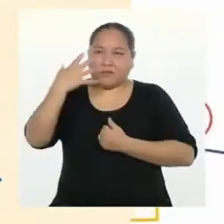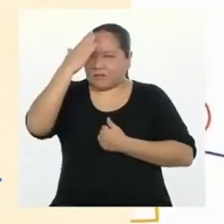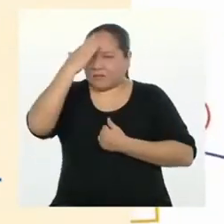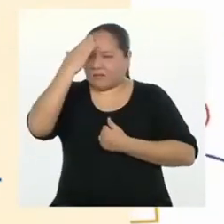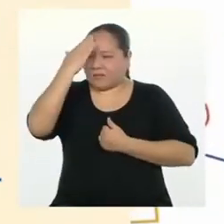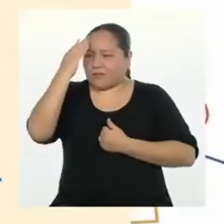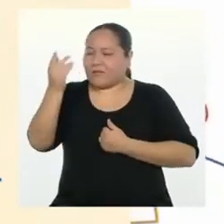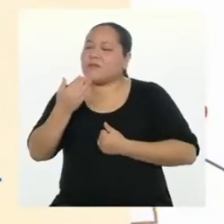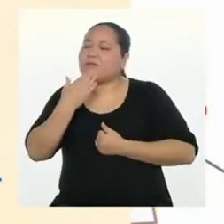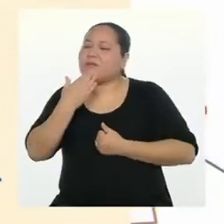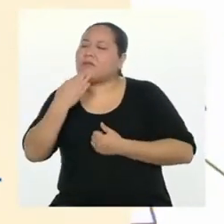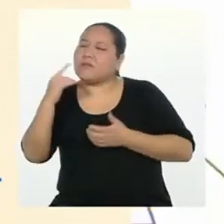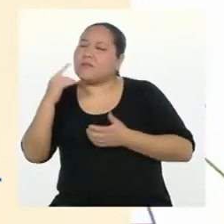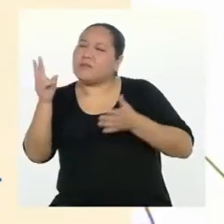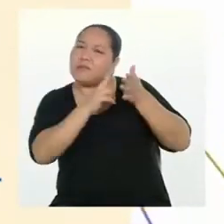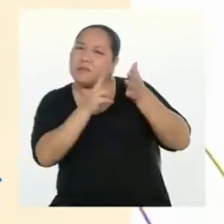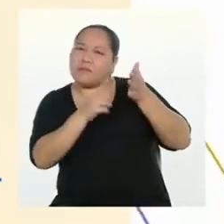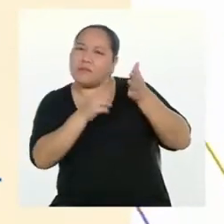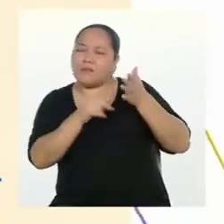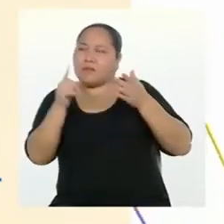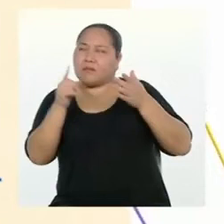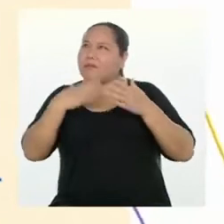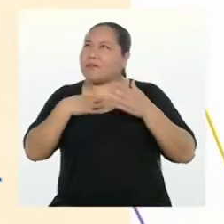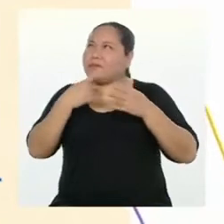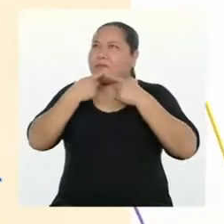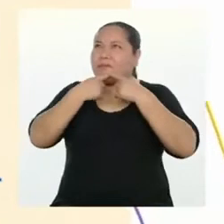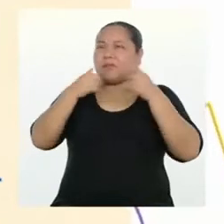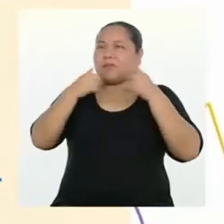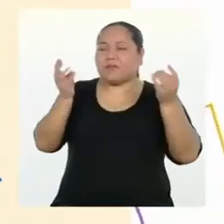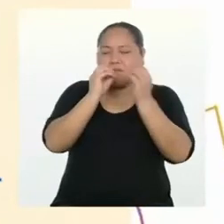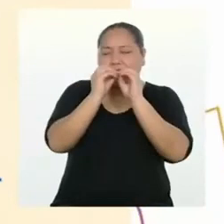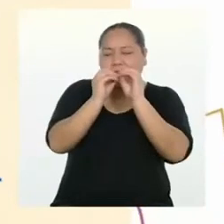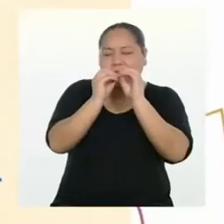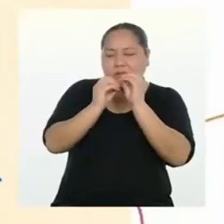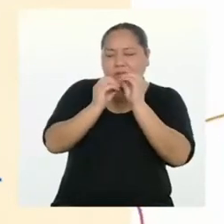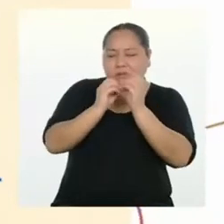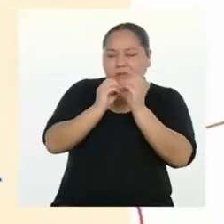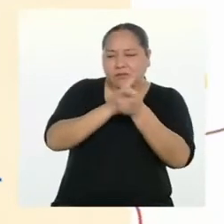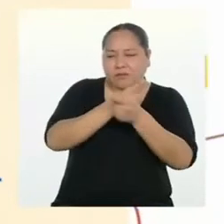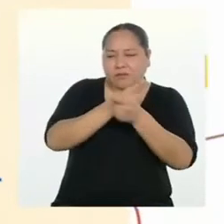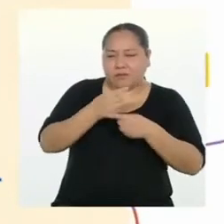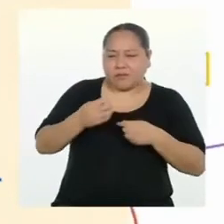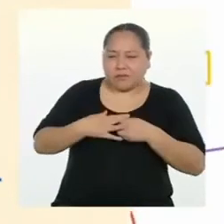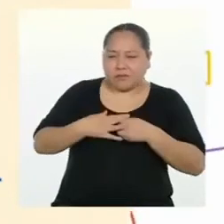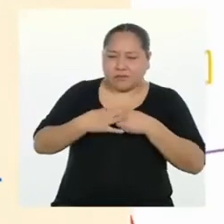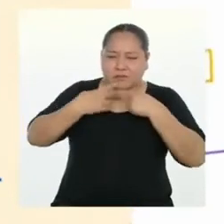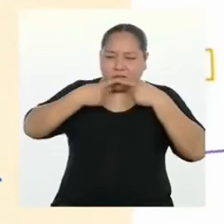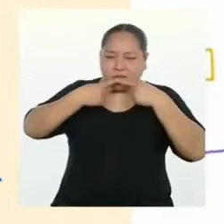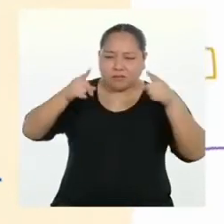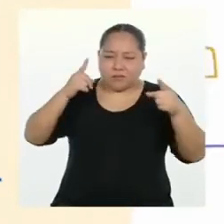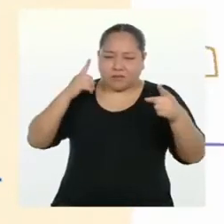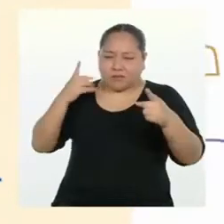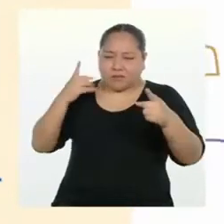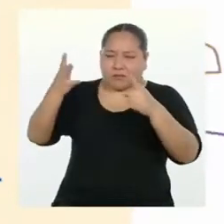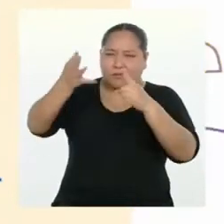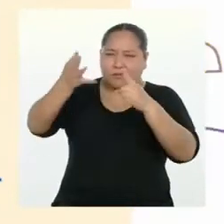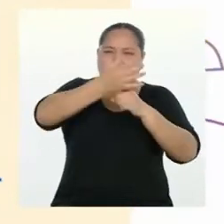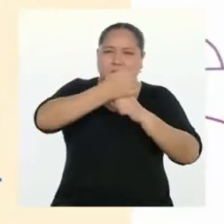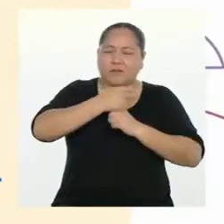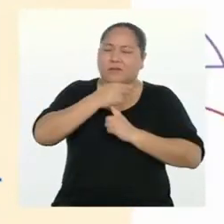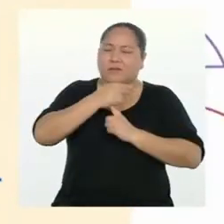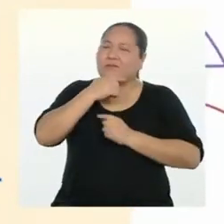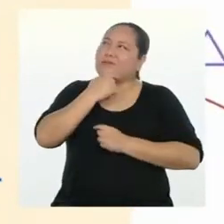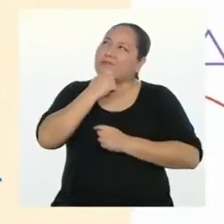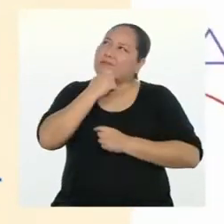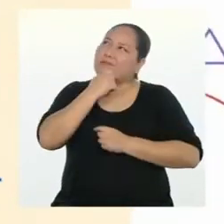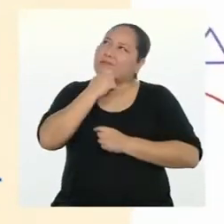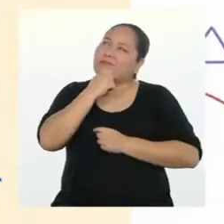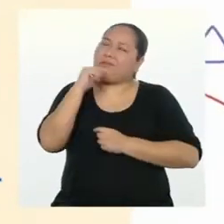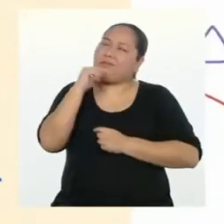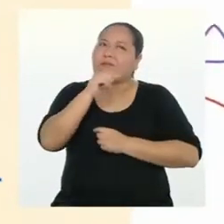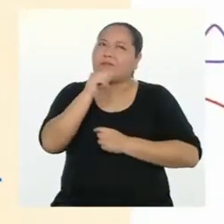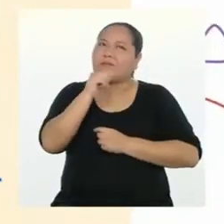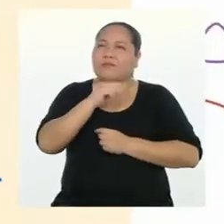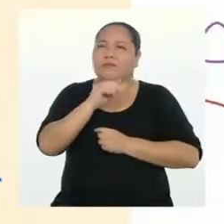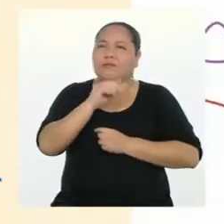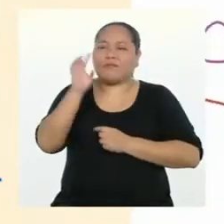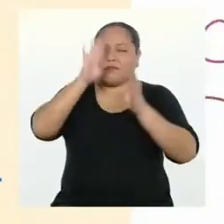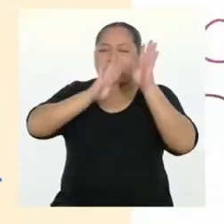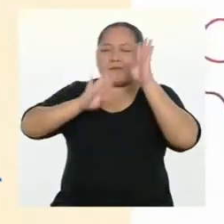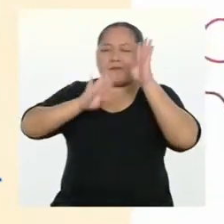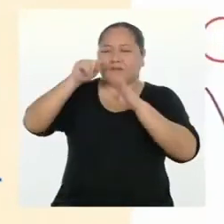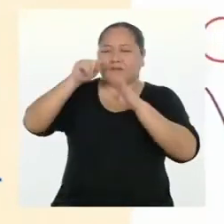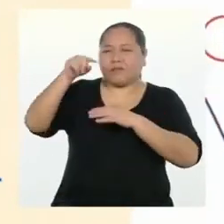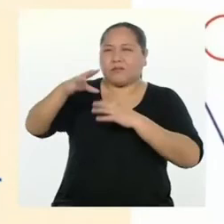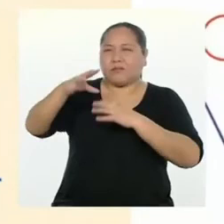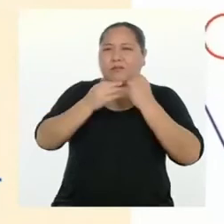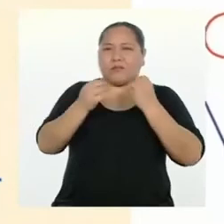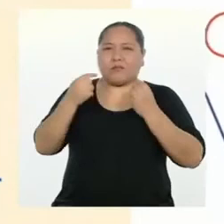dirigido? Como mi mensaje debe adecuarse a un grupo determinado para alcanzar el propósito, voy a apostar por uno que me preocupa mucho.